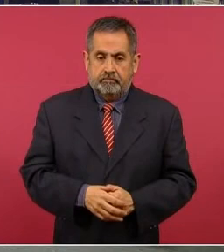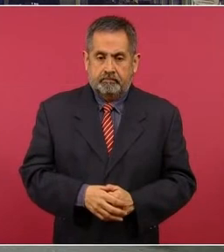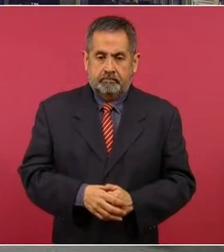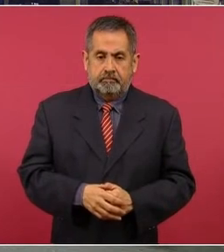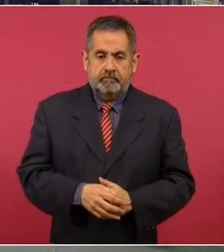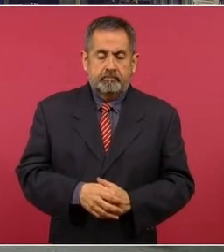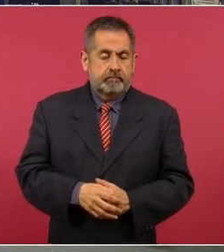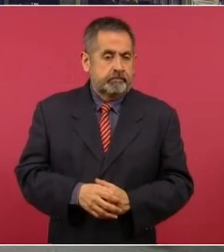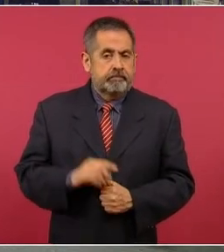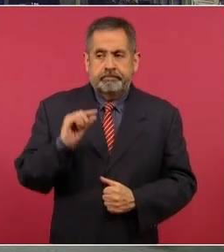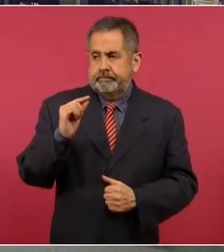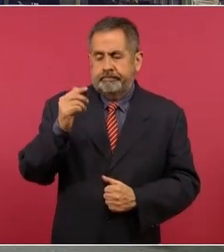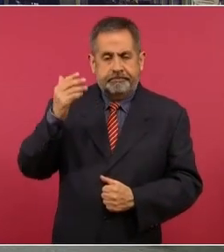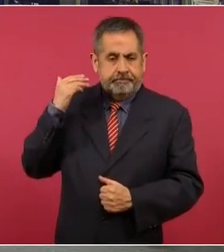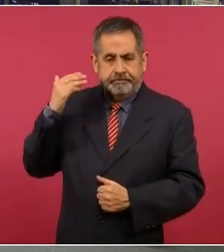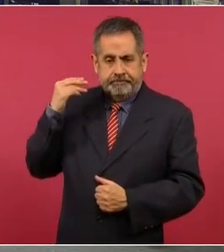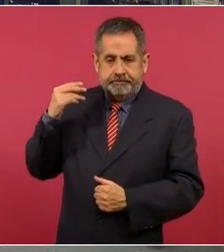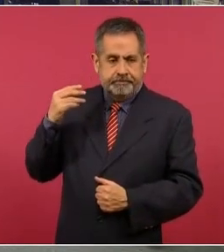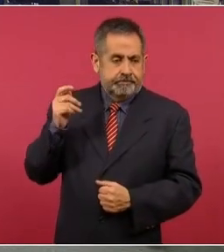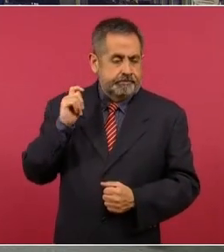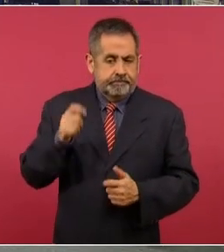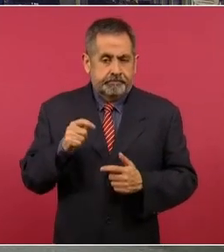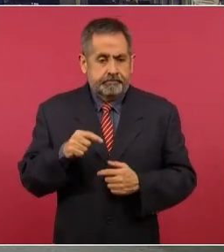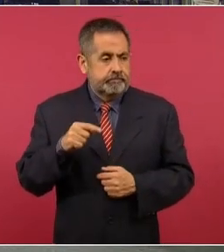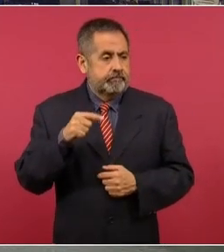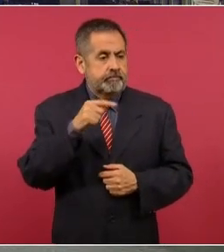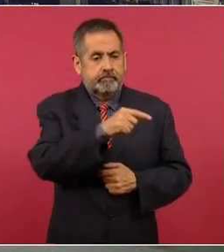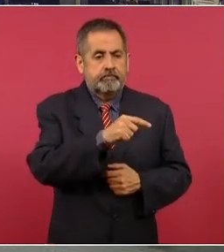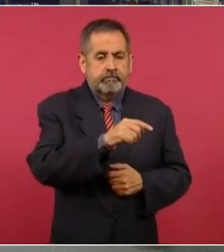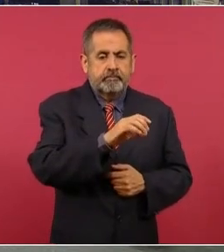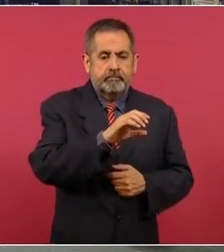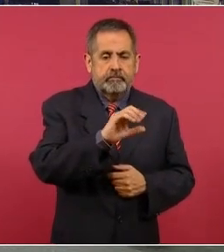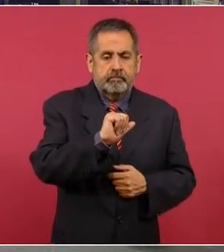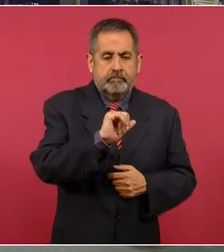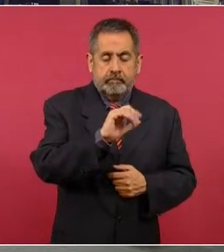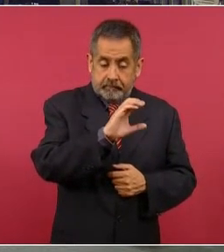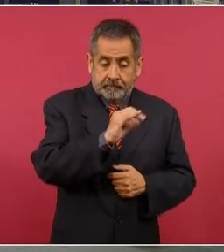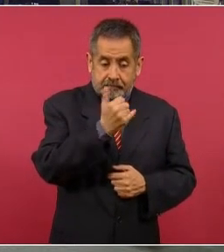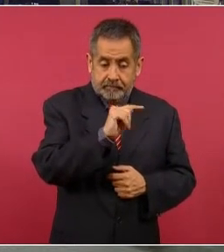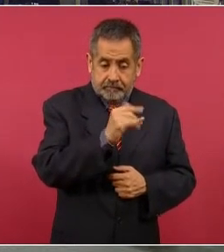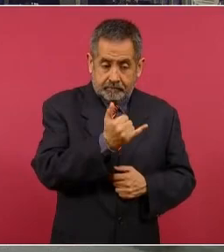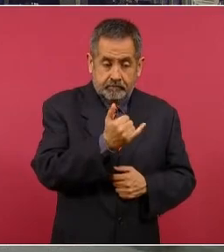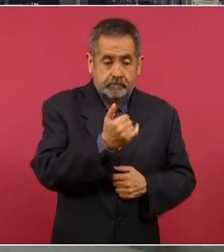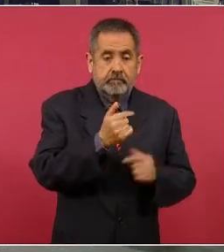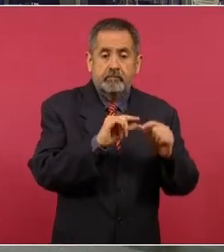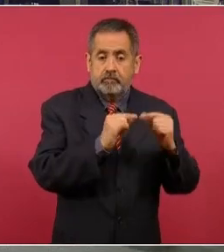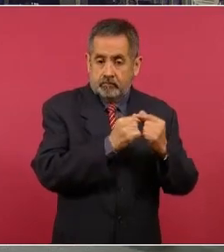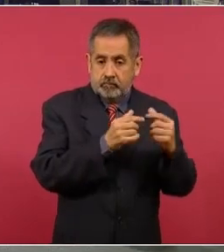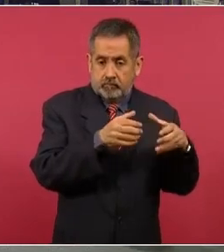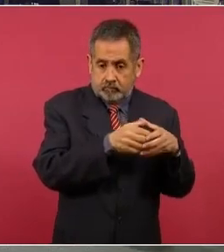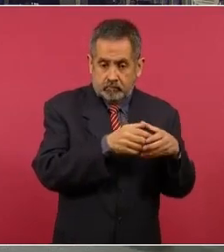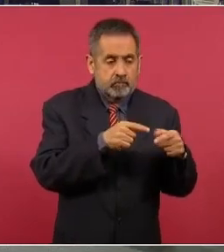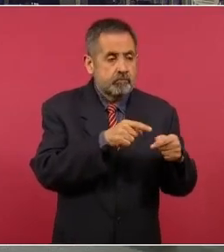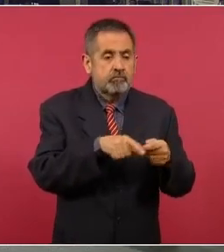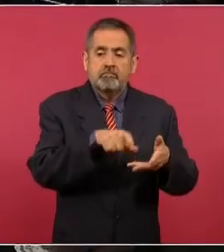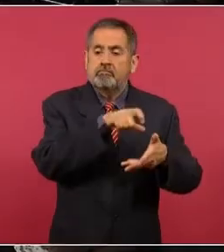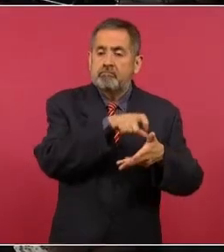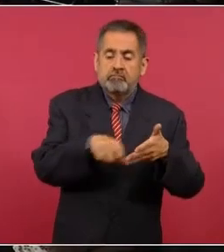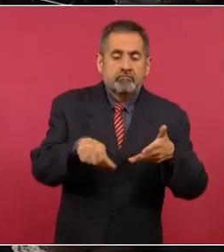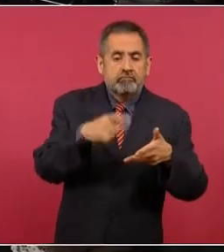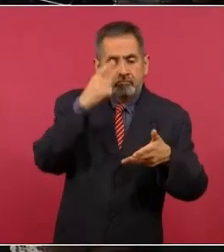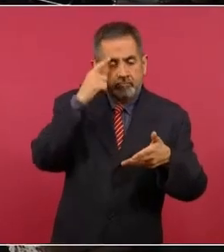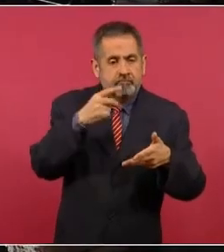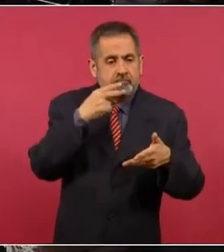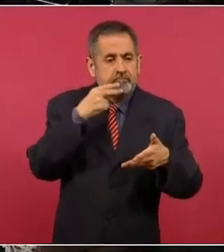Hace unos días Citigroup compró una licencia para